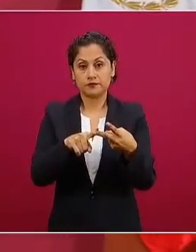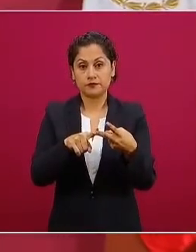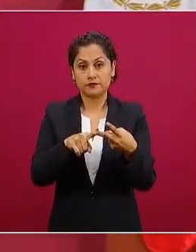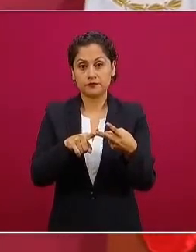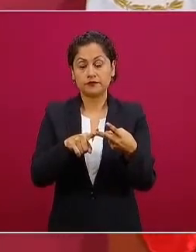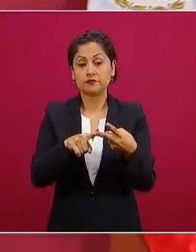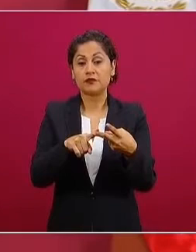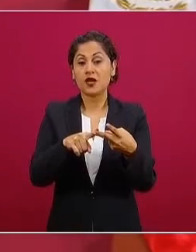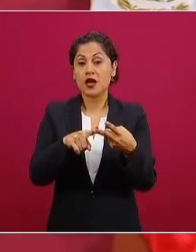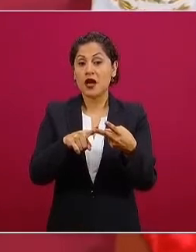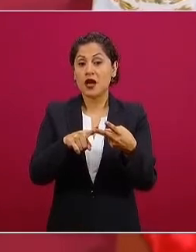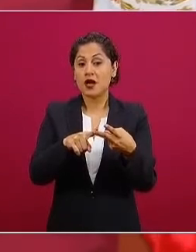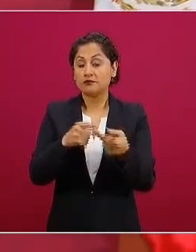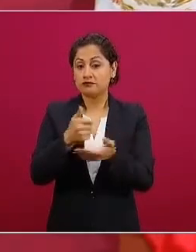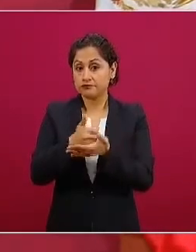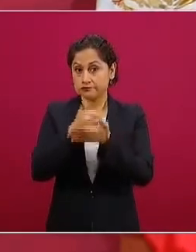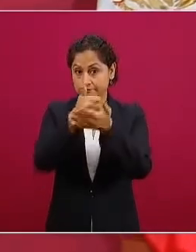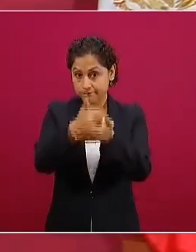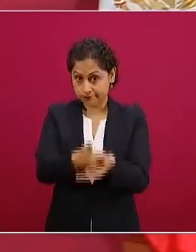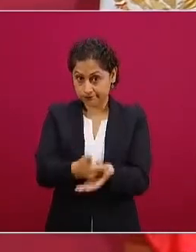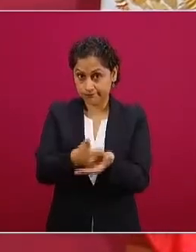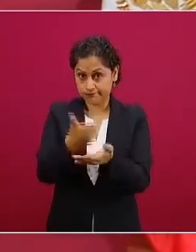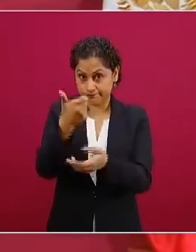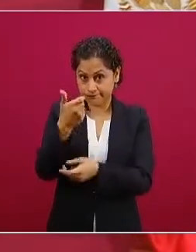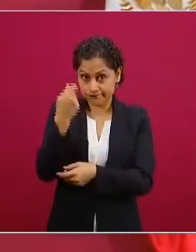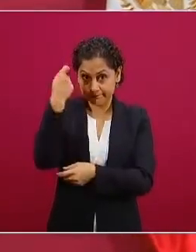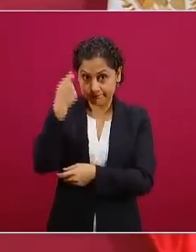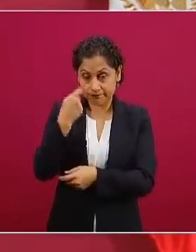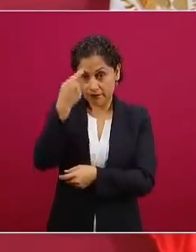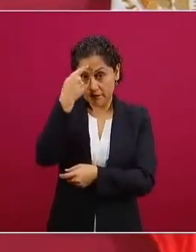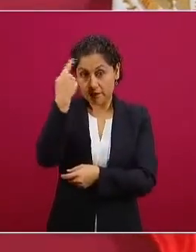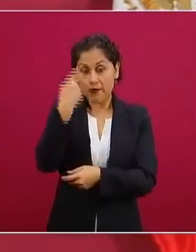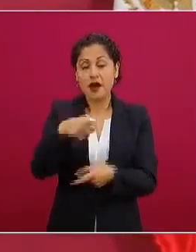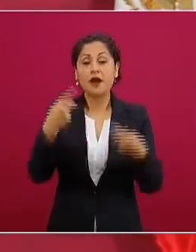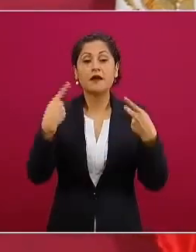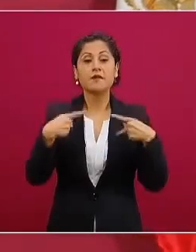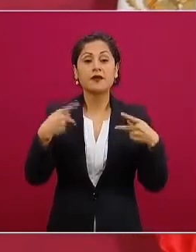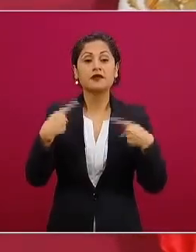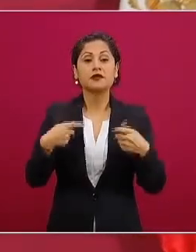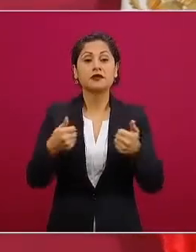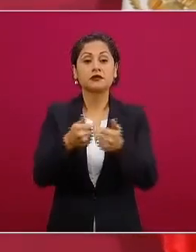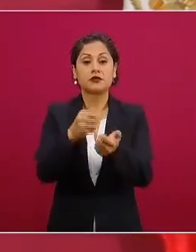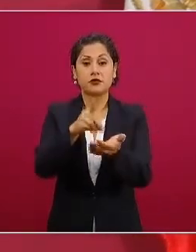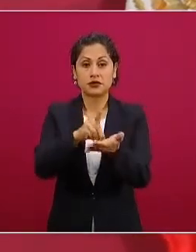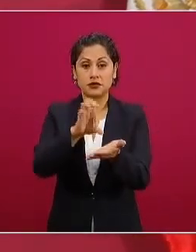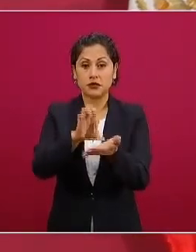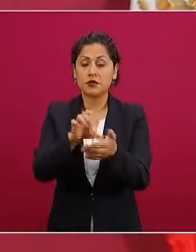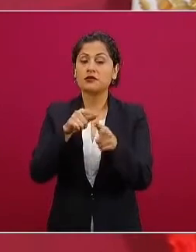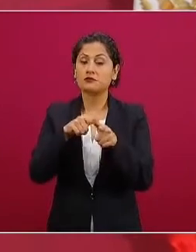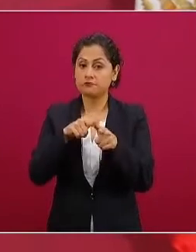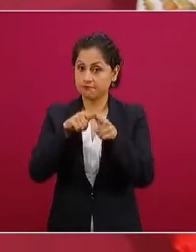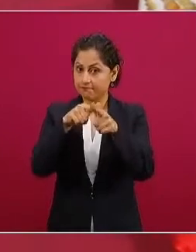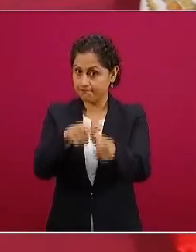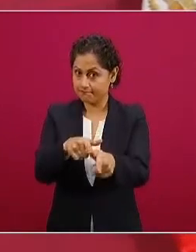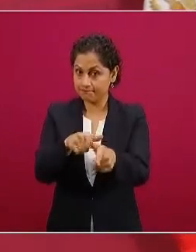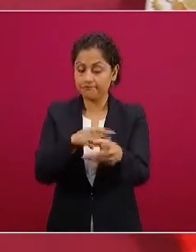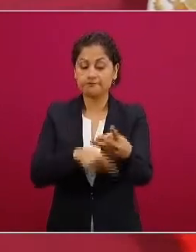para el bienestar de las personas con discapacidad. Tres,